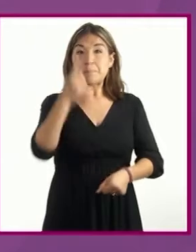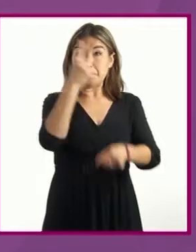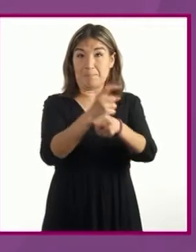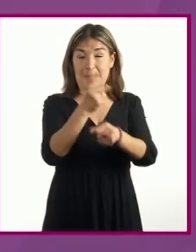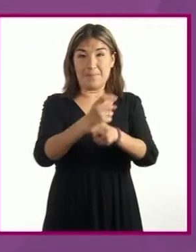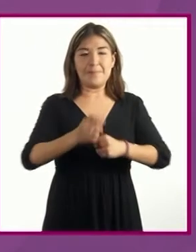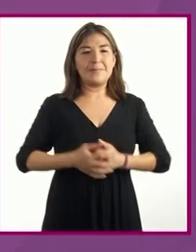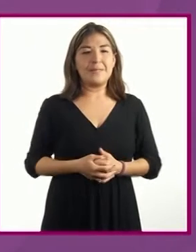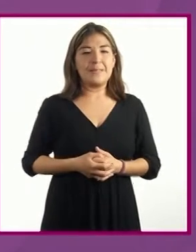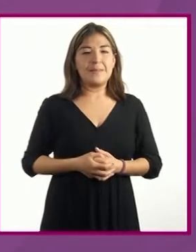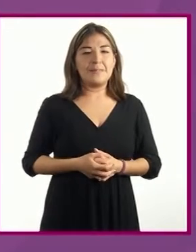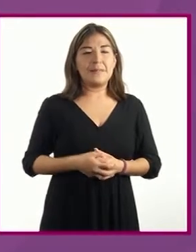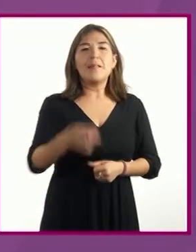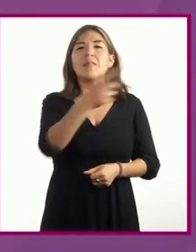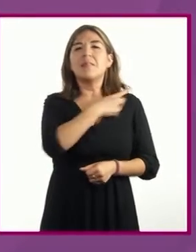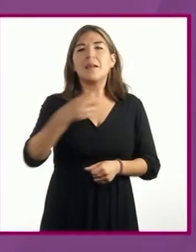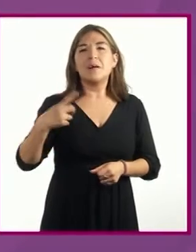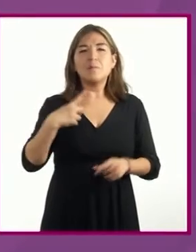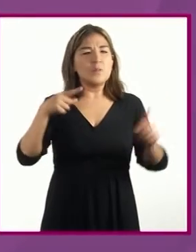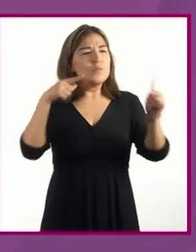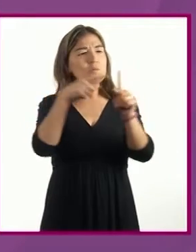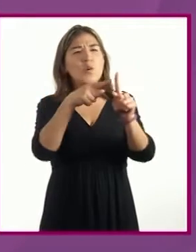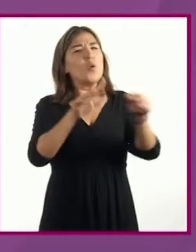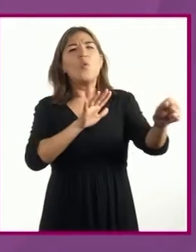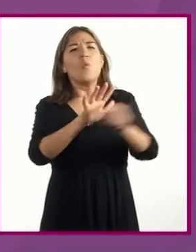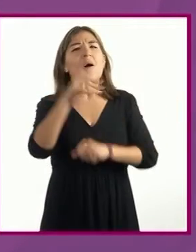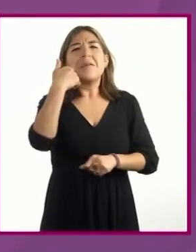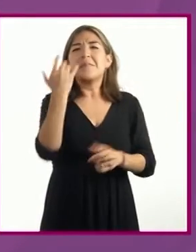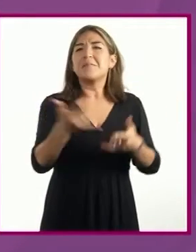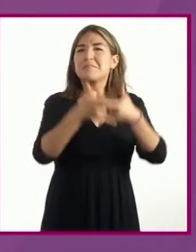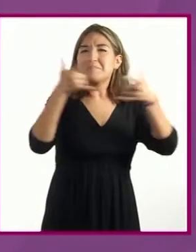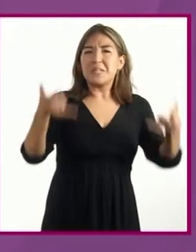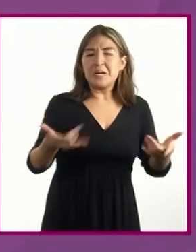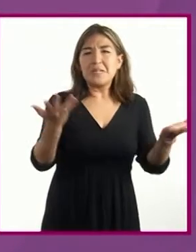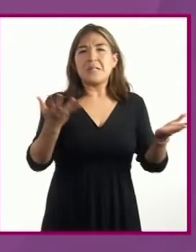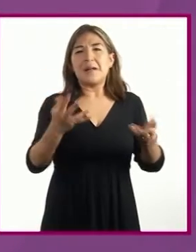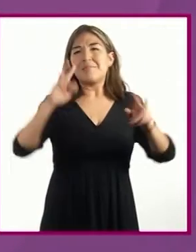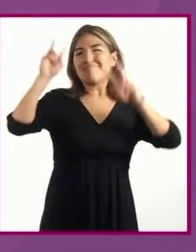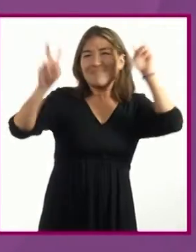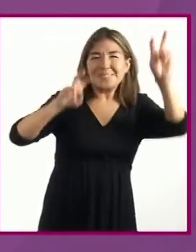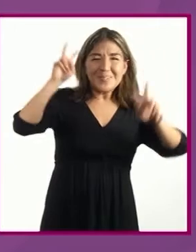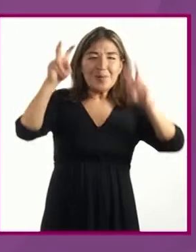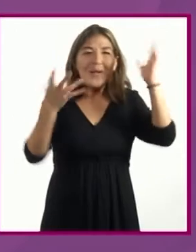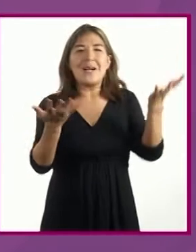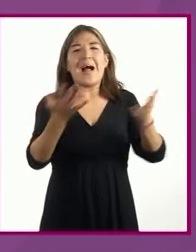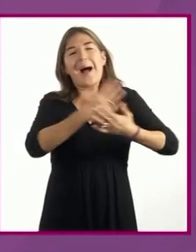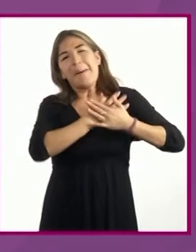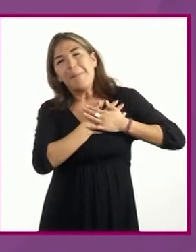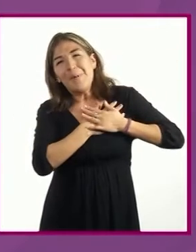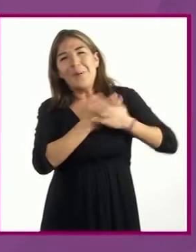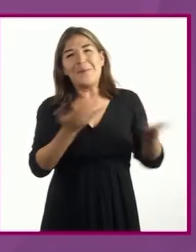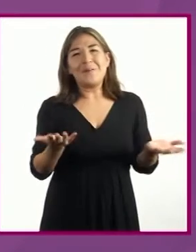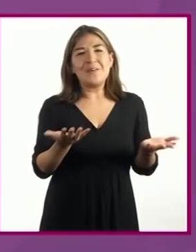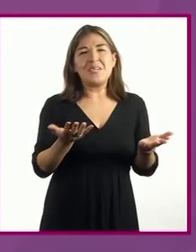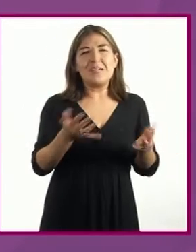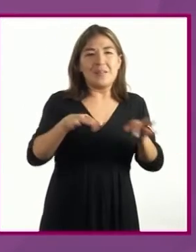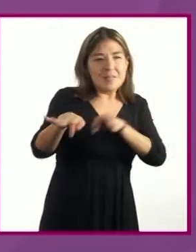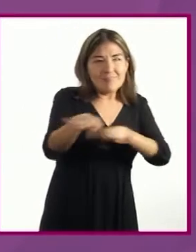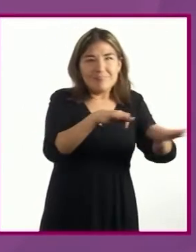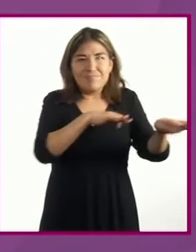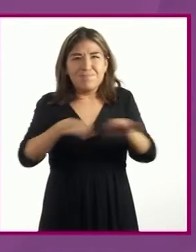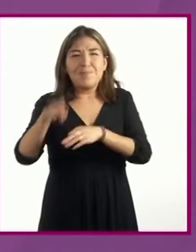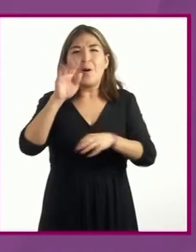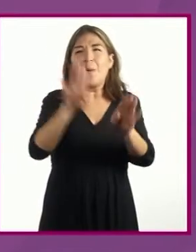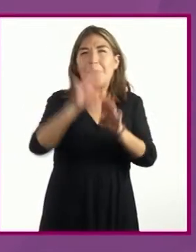Primero, debes definir el género de tu historia. Si será de aventuras, romance, ciencia ficción,